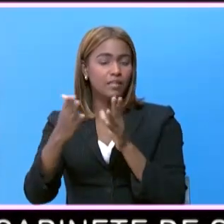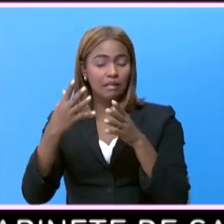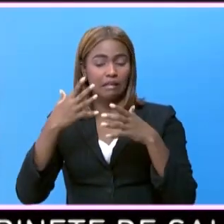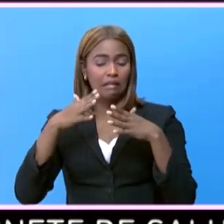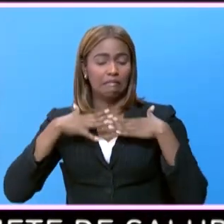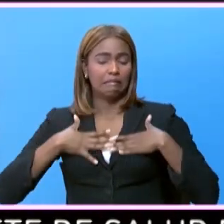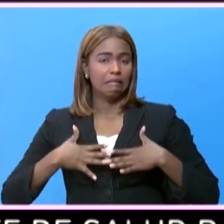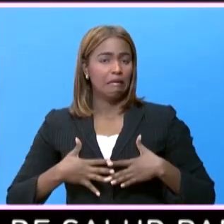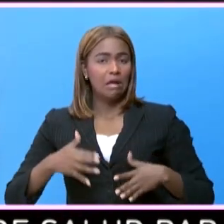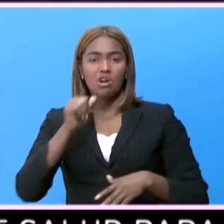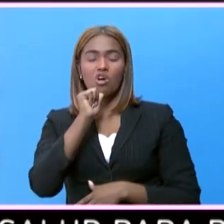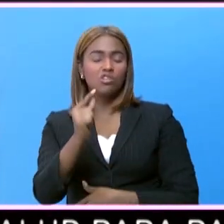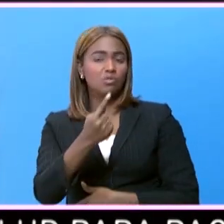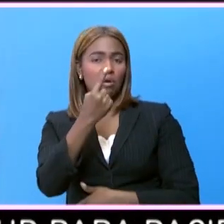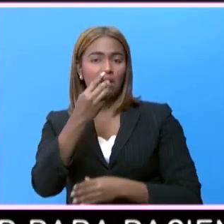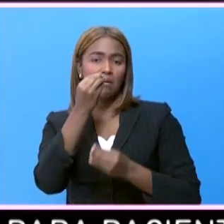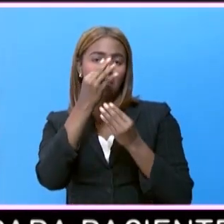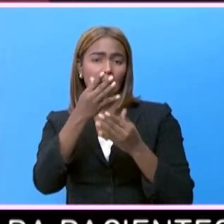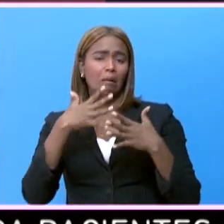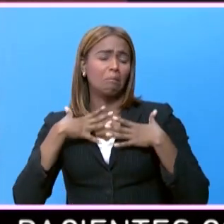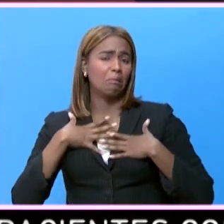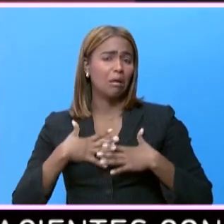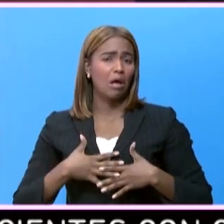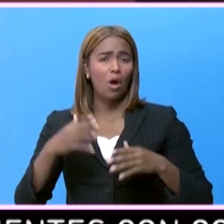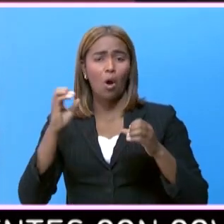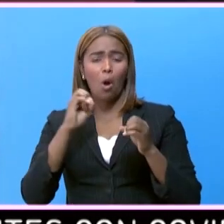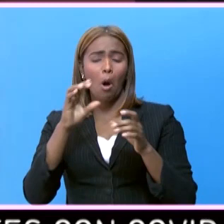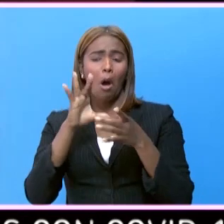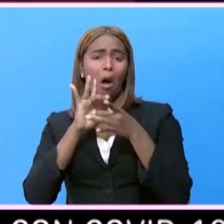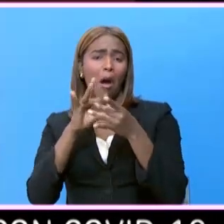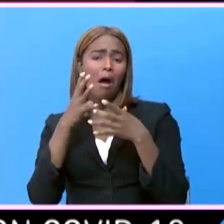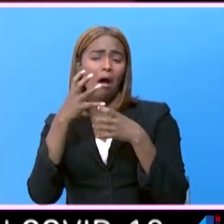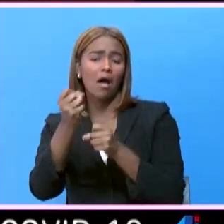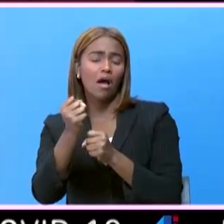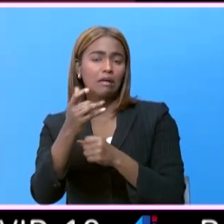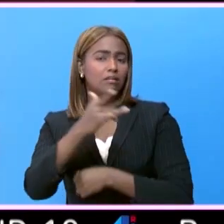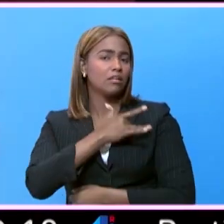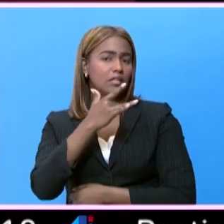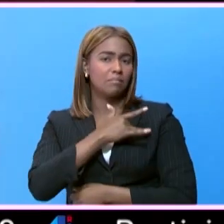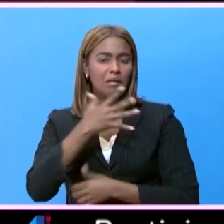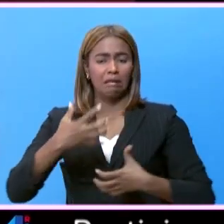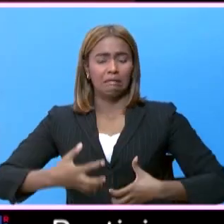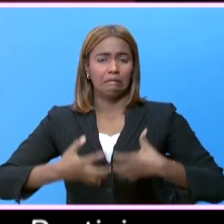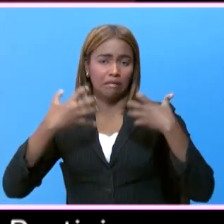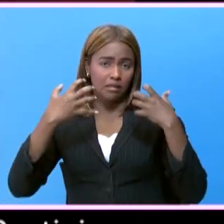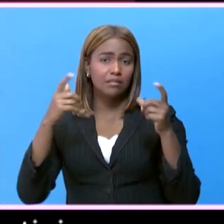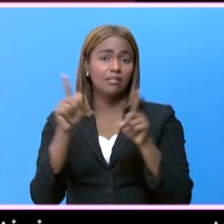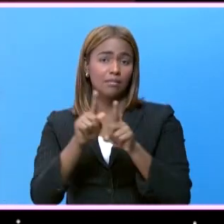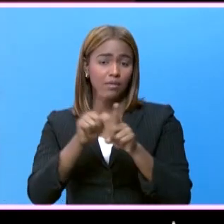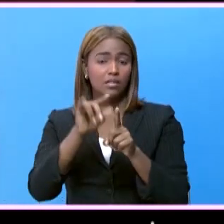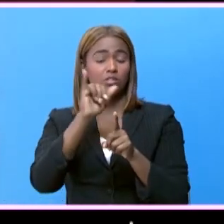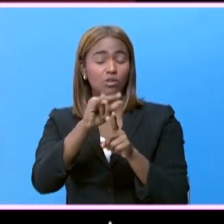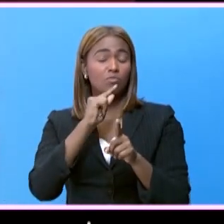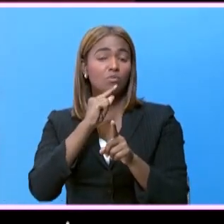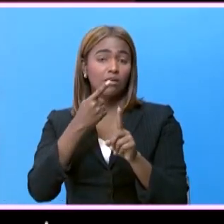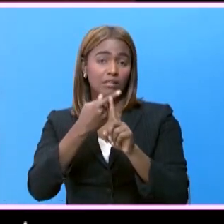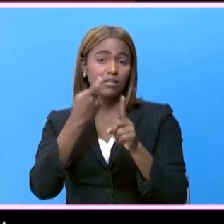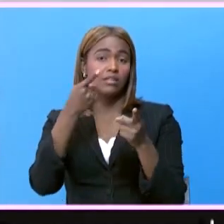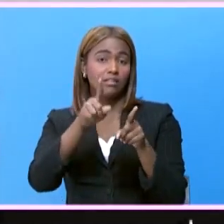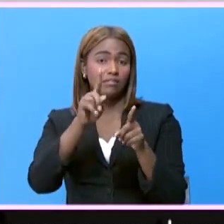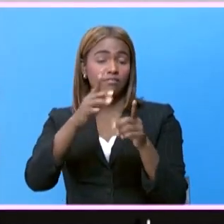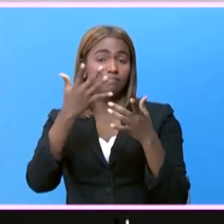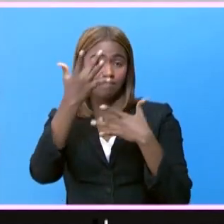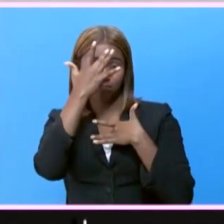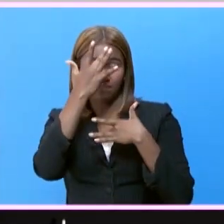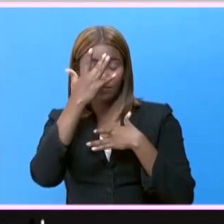depresión no solo se manifiesta con tristeza o aflicción, sentimientos de ira también son indicios de esa enfermedad.